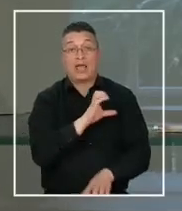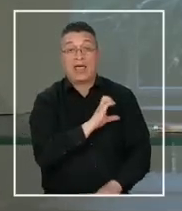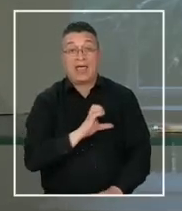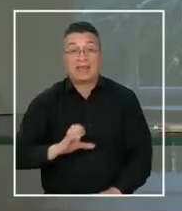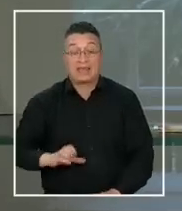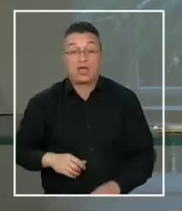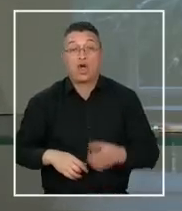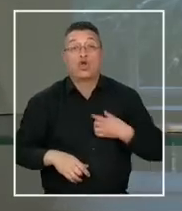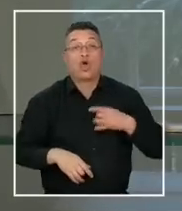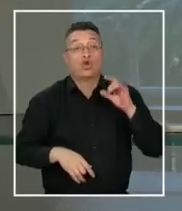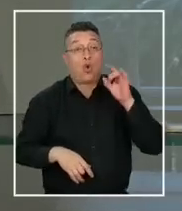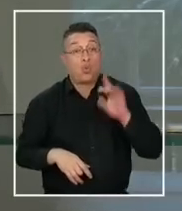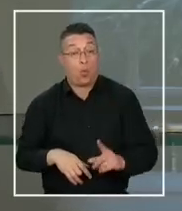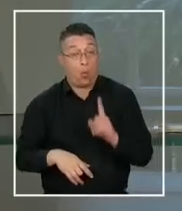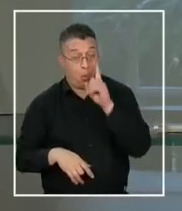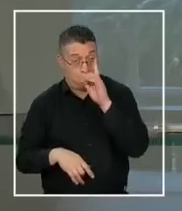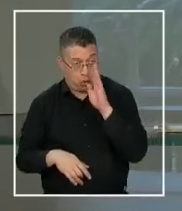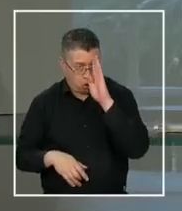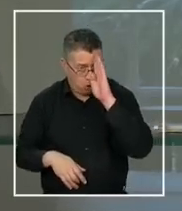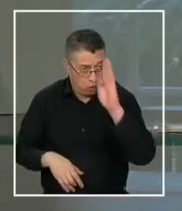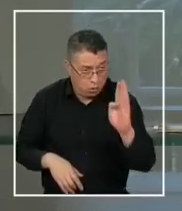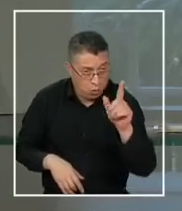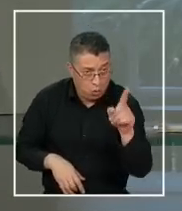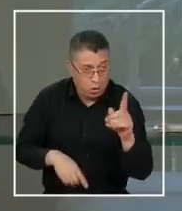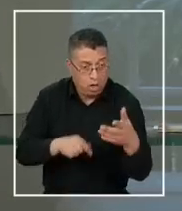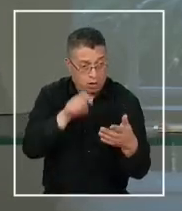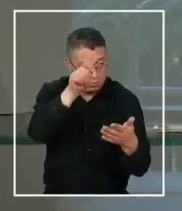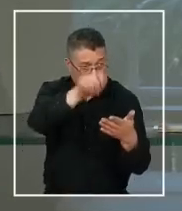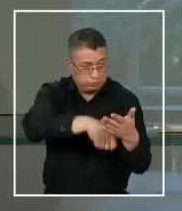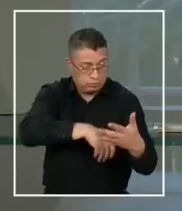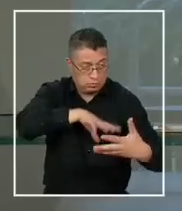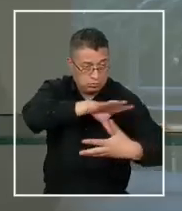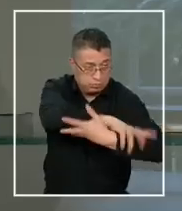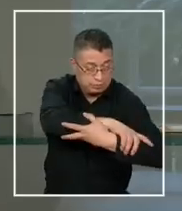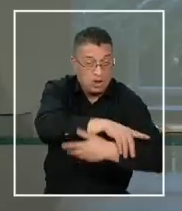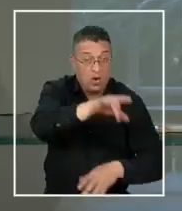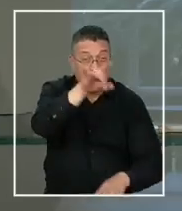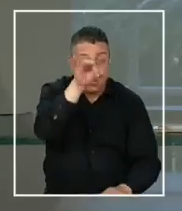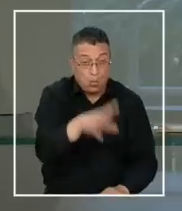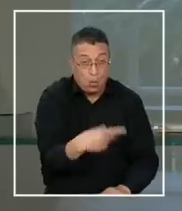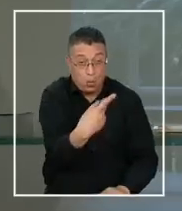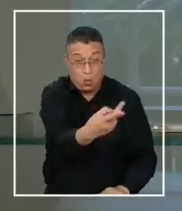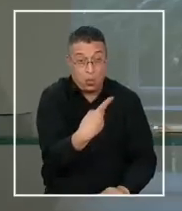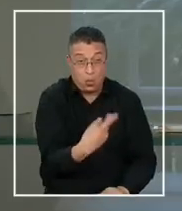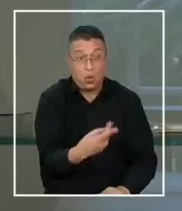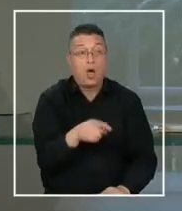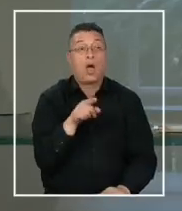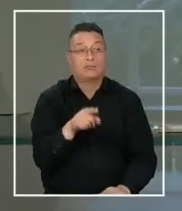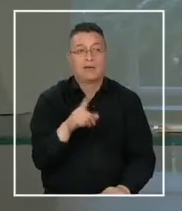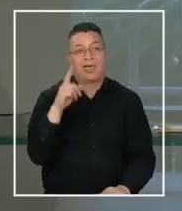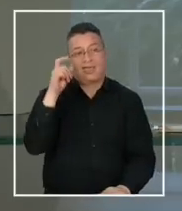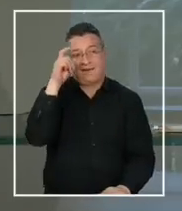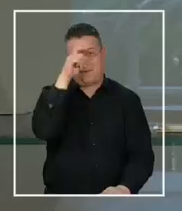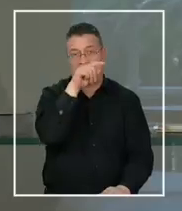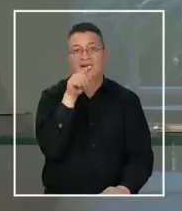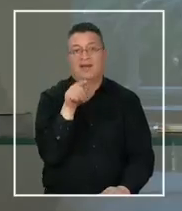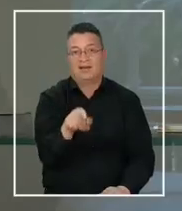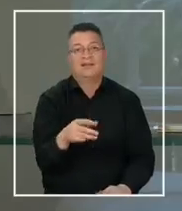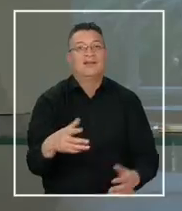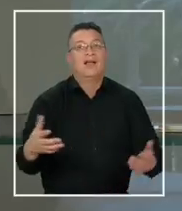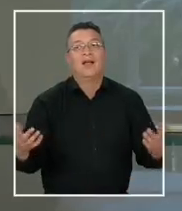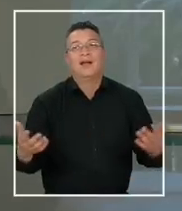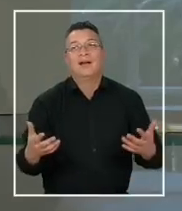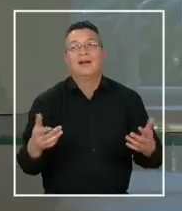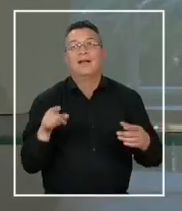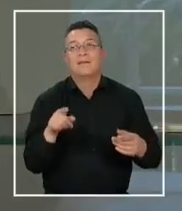tenga solamente una posibilidad de contratación a través de un oferente para este tipo de rubro, es complejo a lo menos a la hora